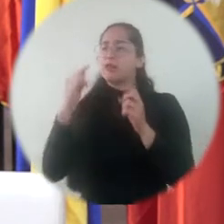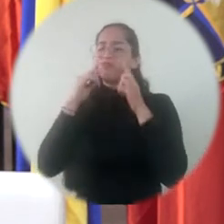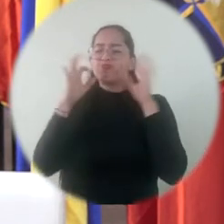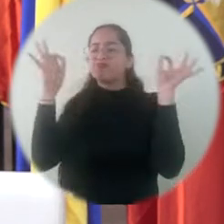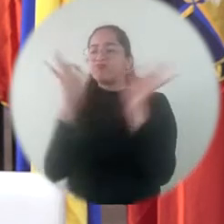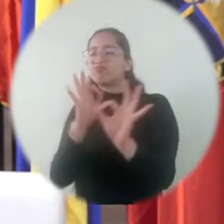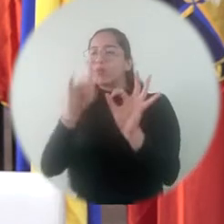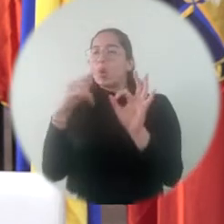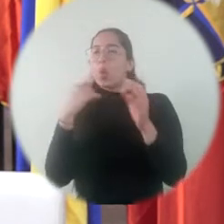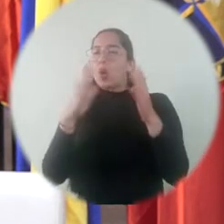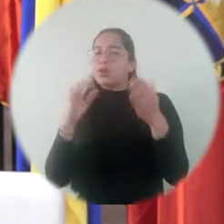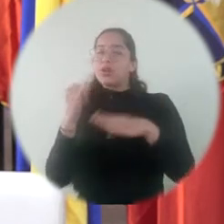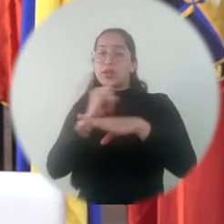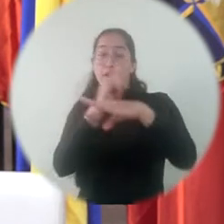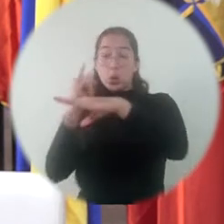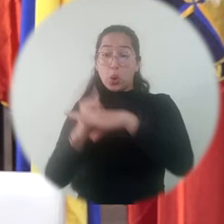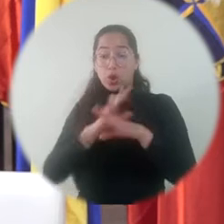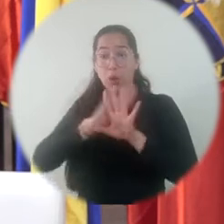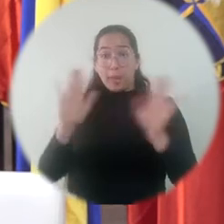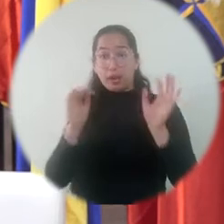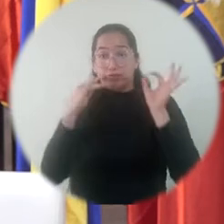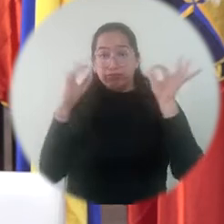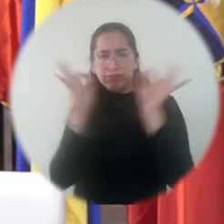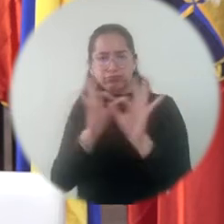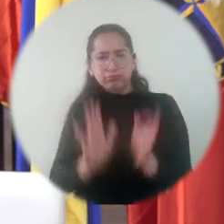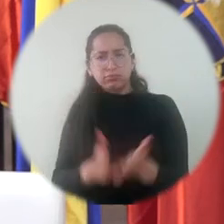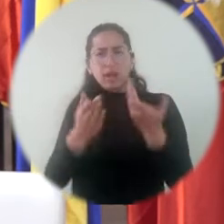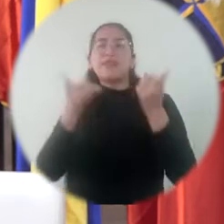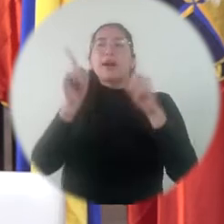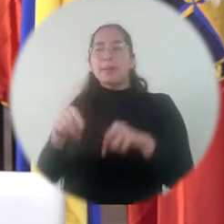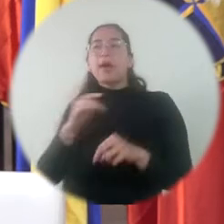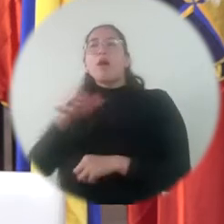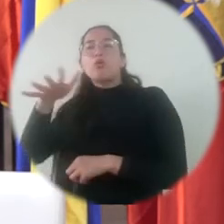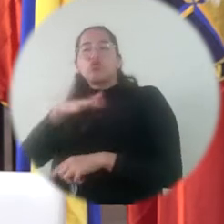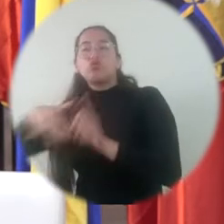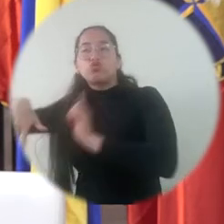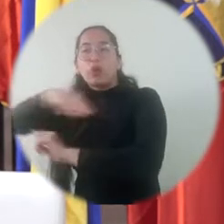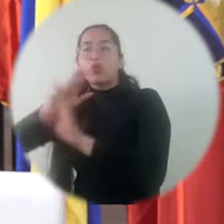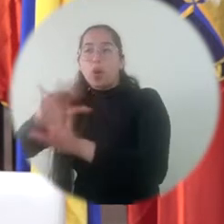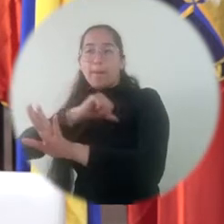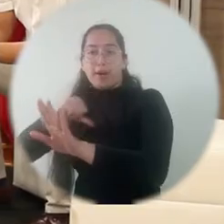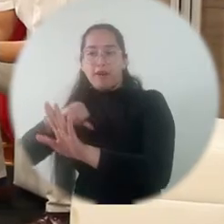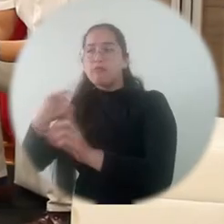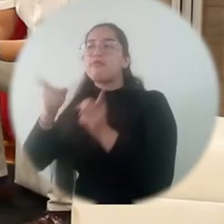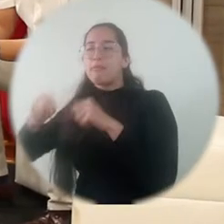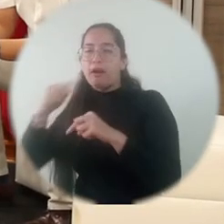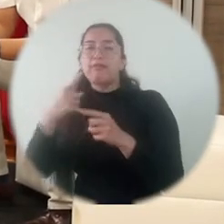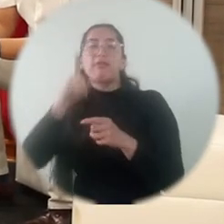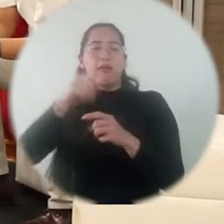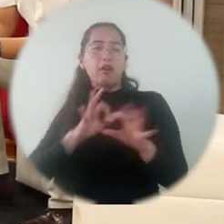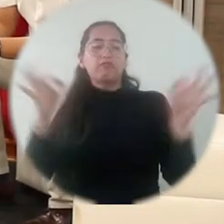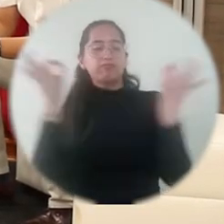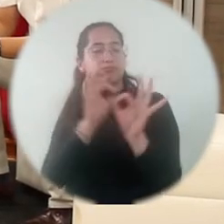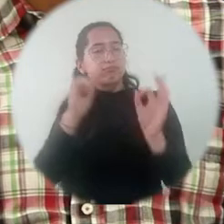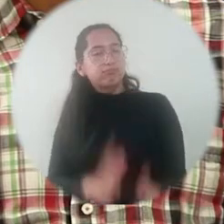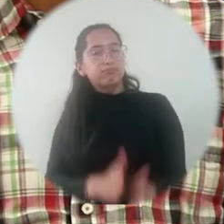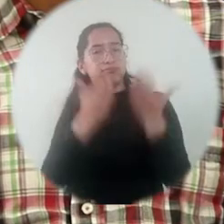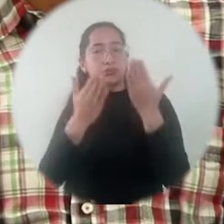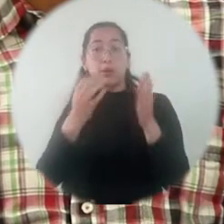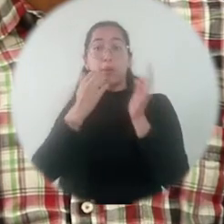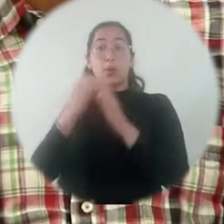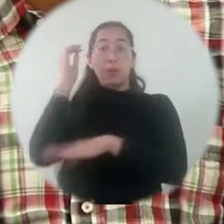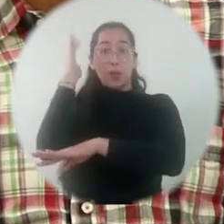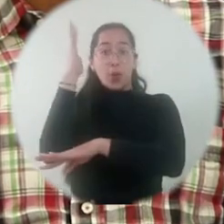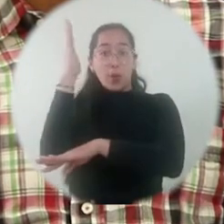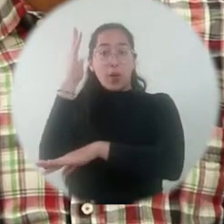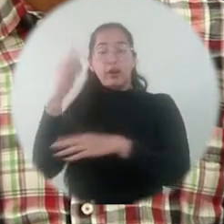verdadera en términos de institucionalidad, y no solo de institucionalidad, sino también desde el sector privado. En un segundo momento se desarrollaron dos